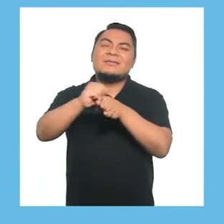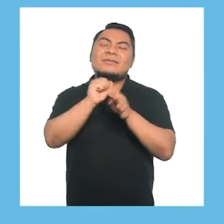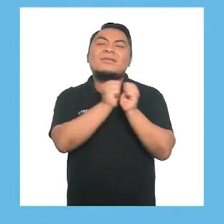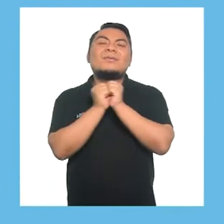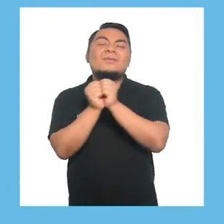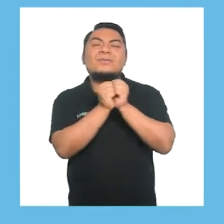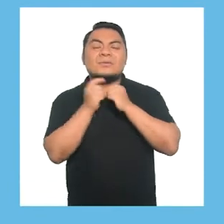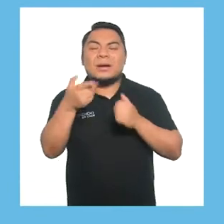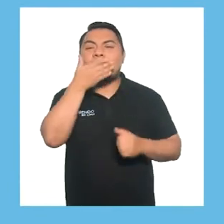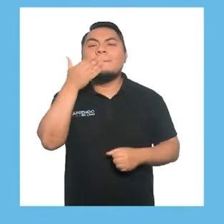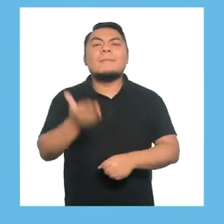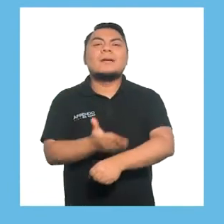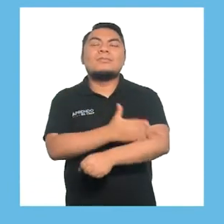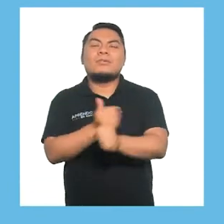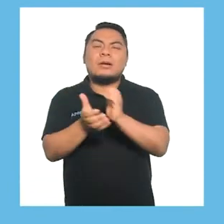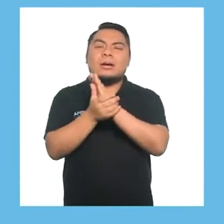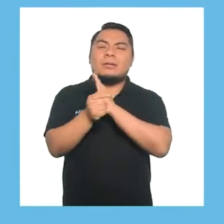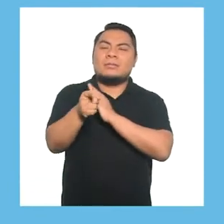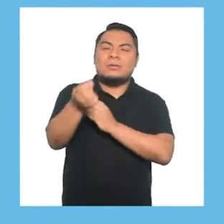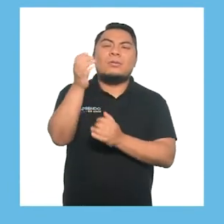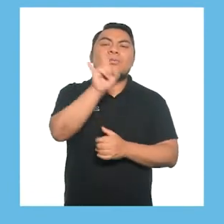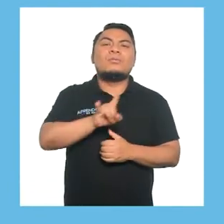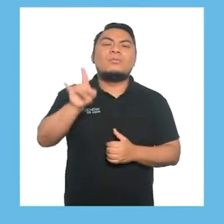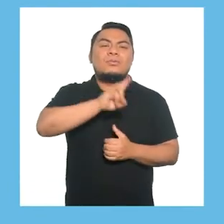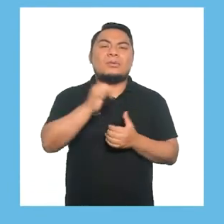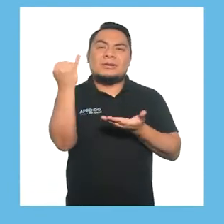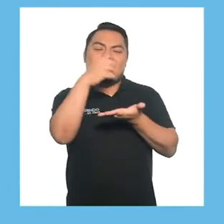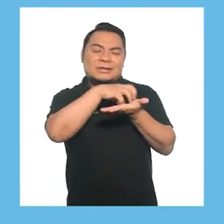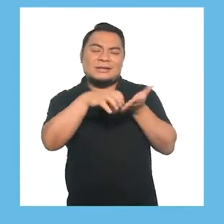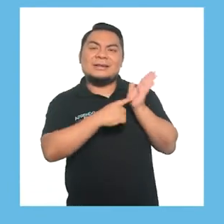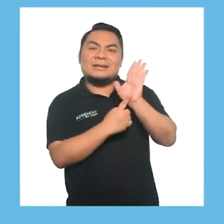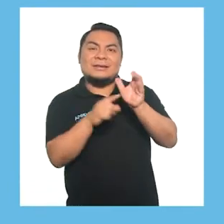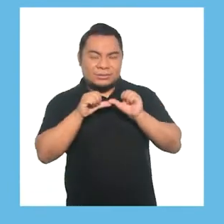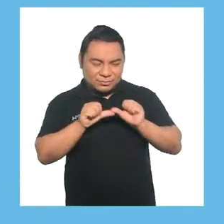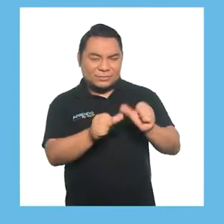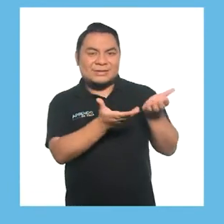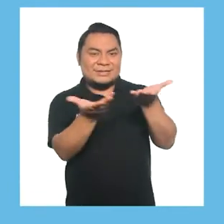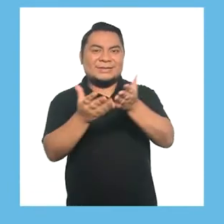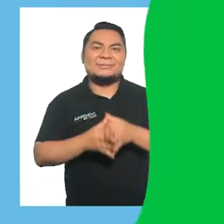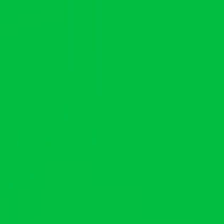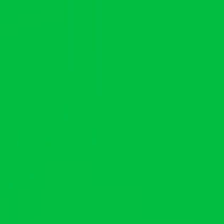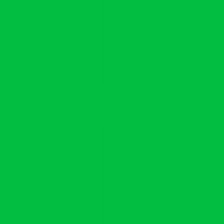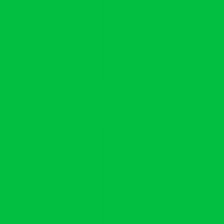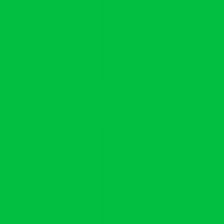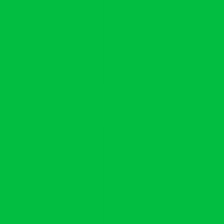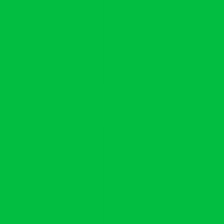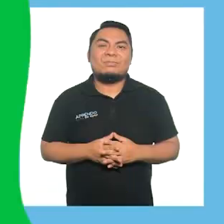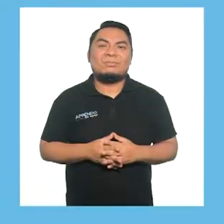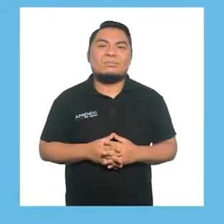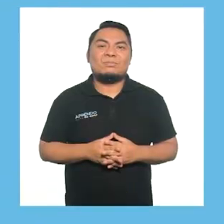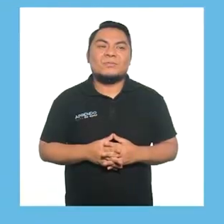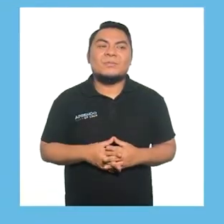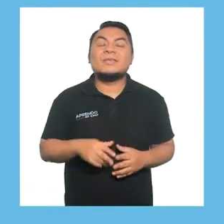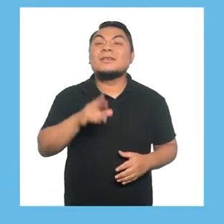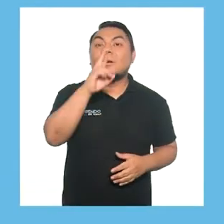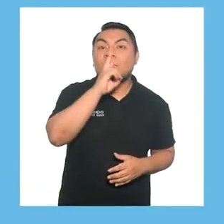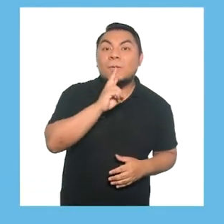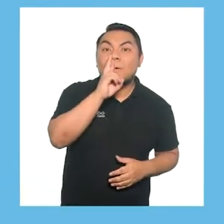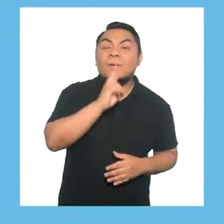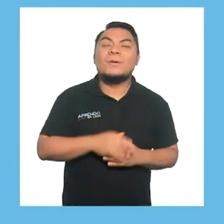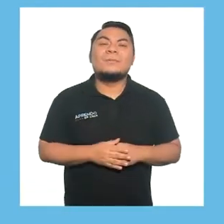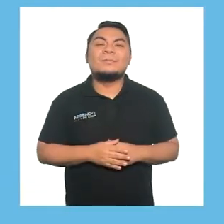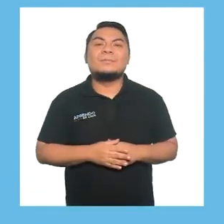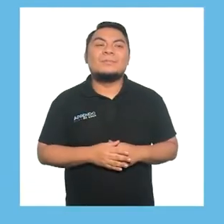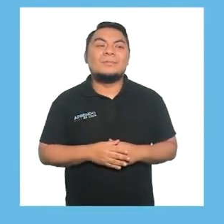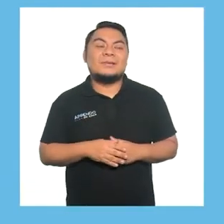practicando juntos para que mejoren su habilidad en el uso de pictogramas. ¡Continuemos! Rojo,